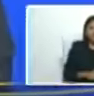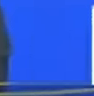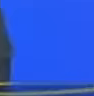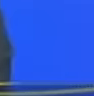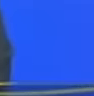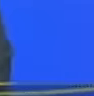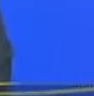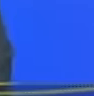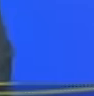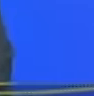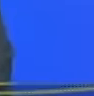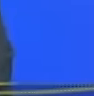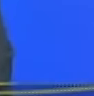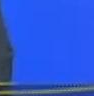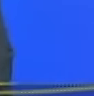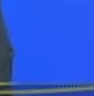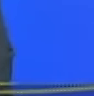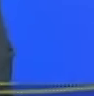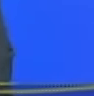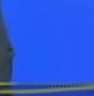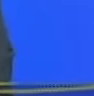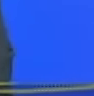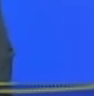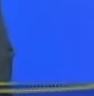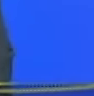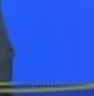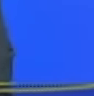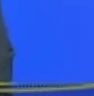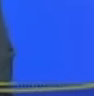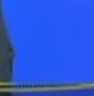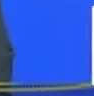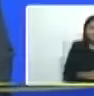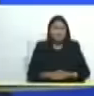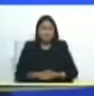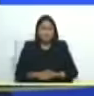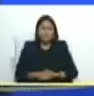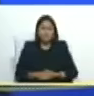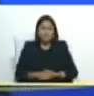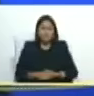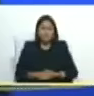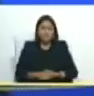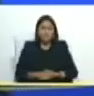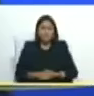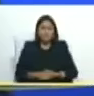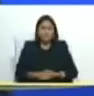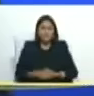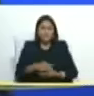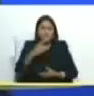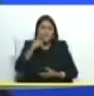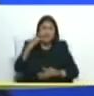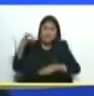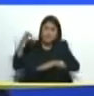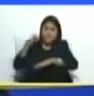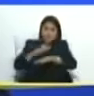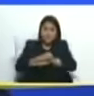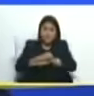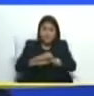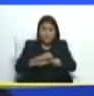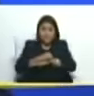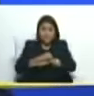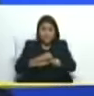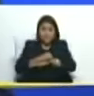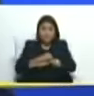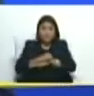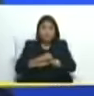los venezolanos y cuando vemos los subcoy a nuestro lado protegiéndonos por si acaso